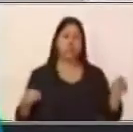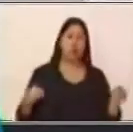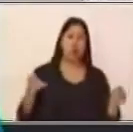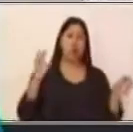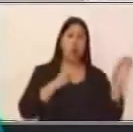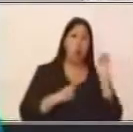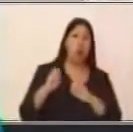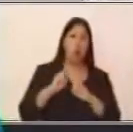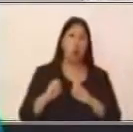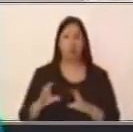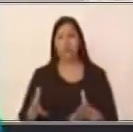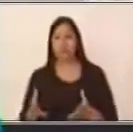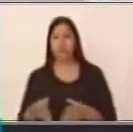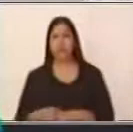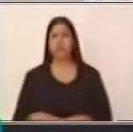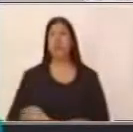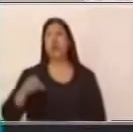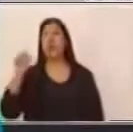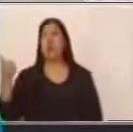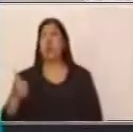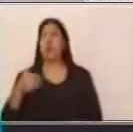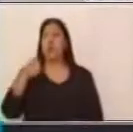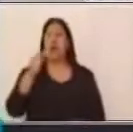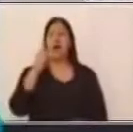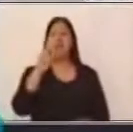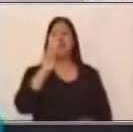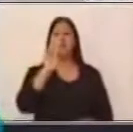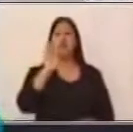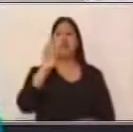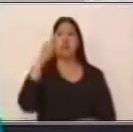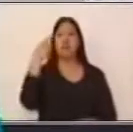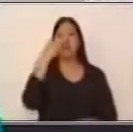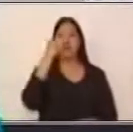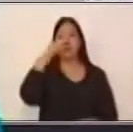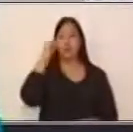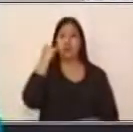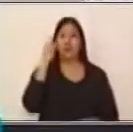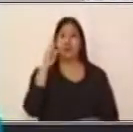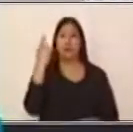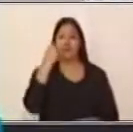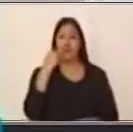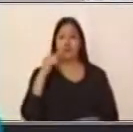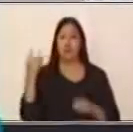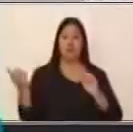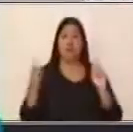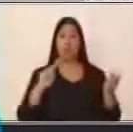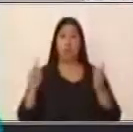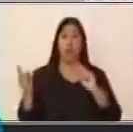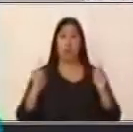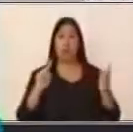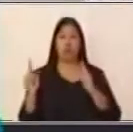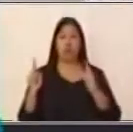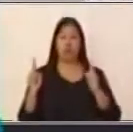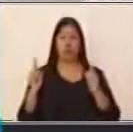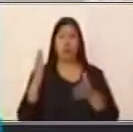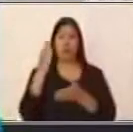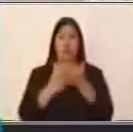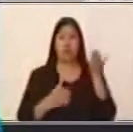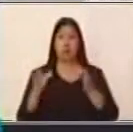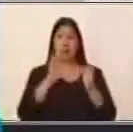muestran oposición parcial o total. Los nexos que más se utilizan son